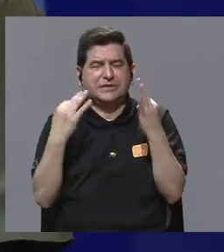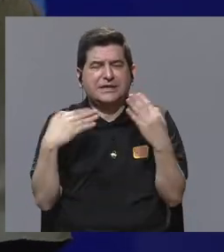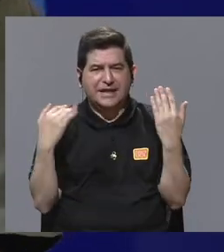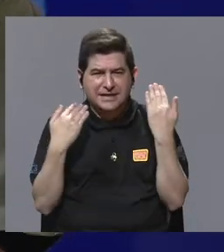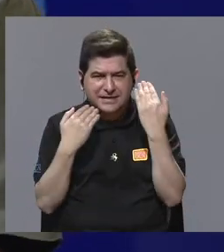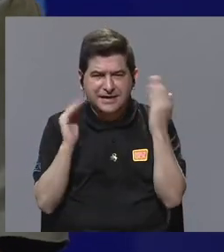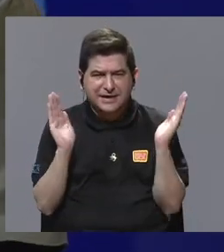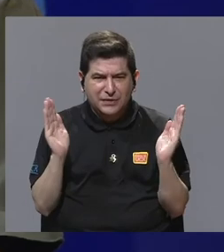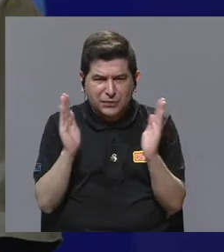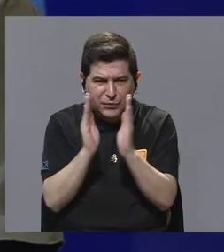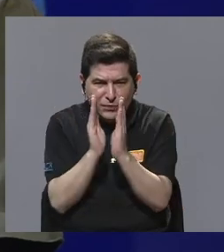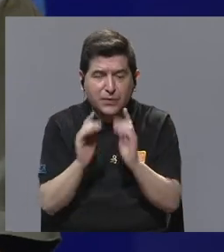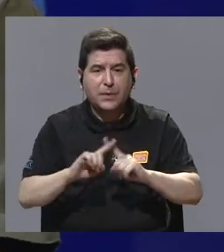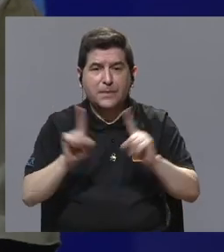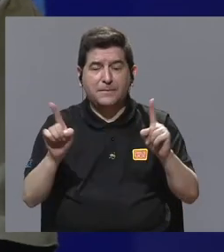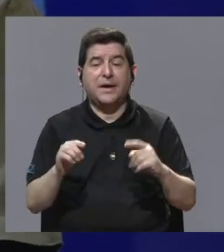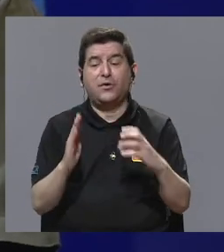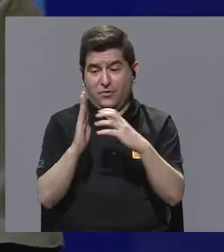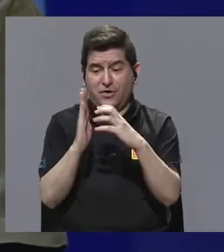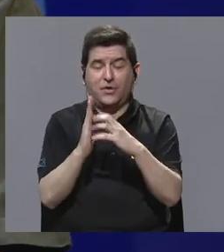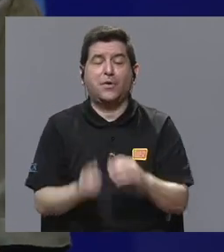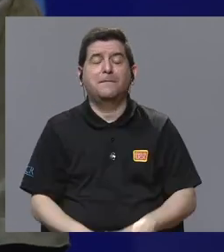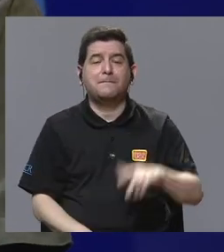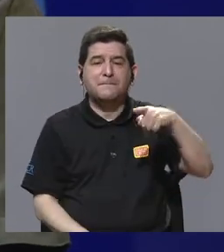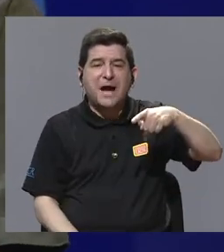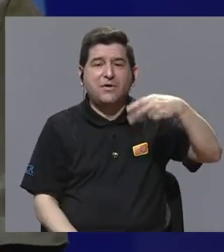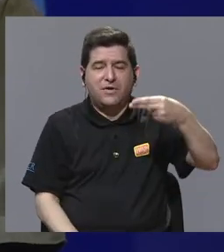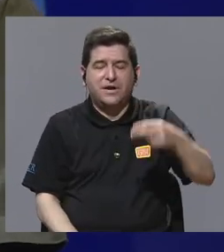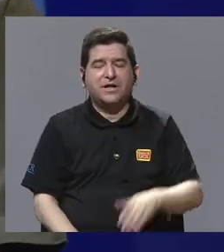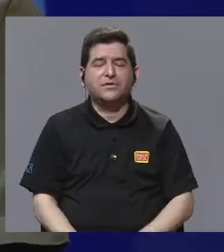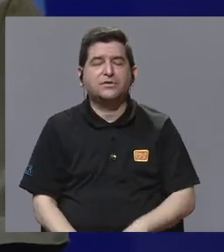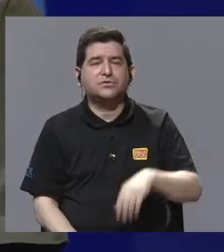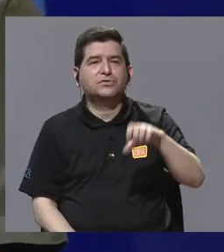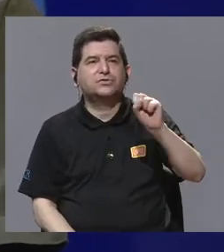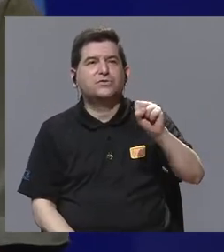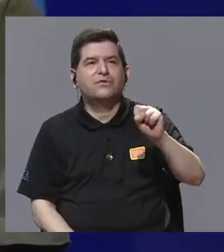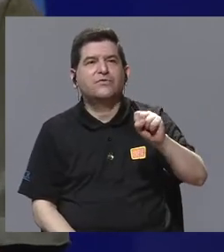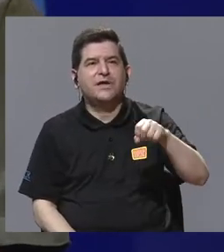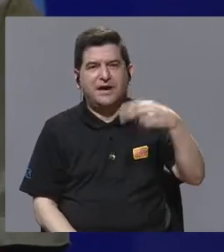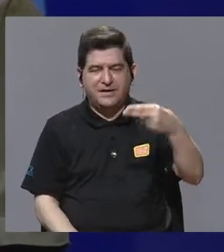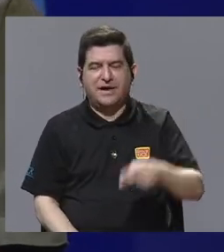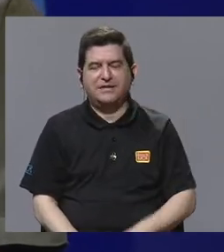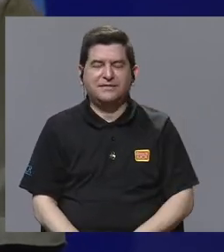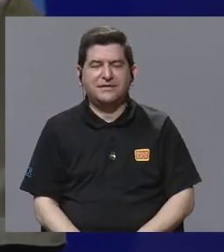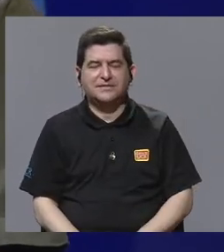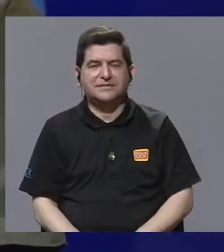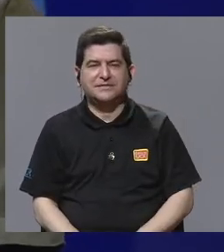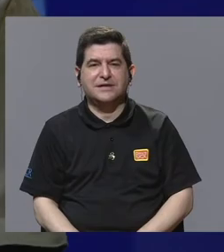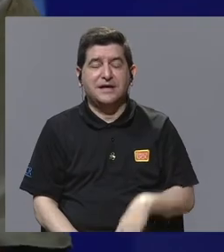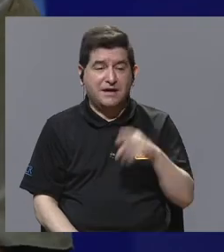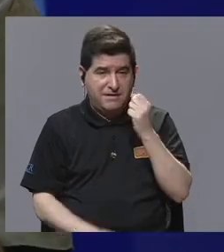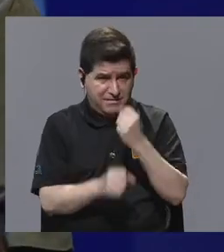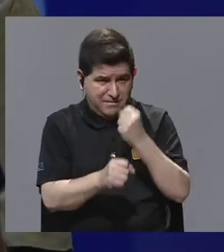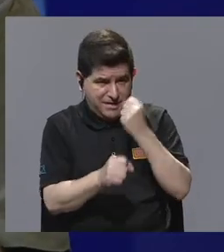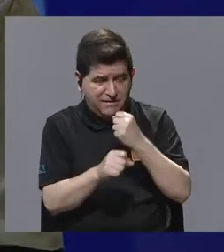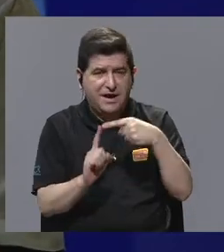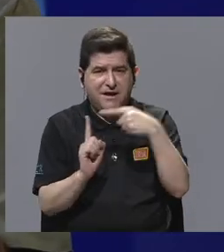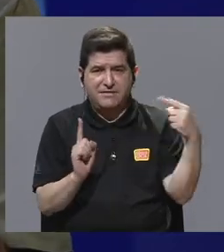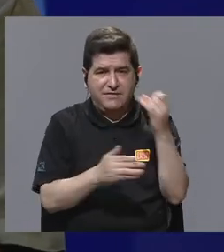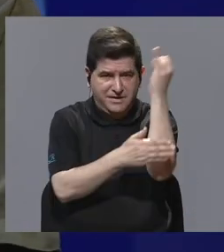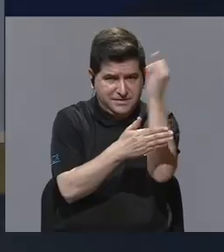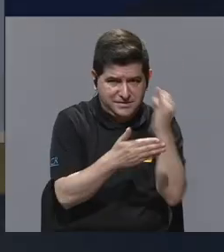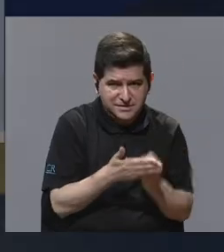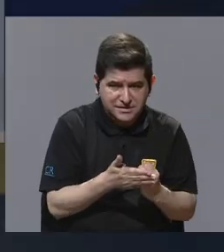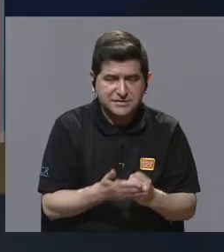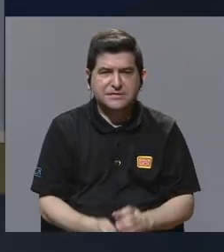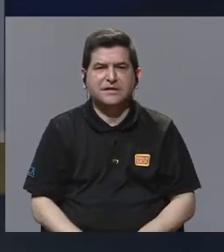reducirlos, que también es un trabajo de guión, por supuesto, pero que Pablo Hernández, Sofía Arce de Newton y Gabriel Jiménez de Easy Marketing, ellos trabajaron desde el